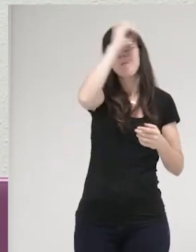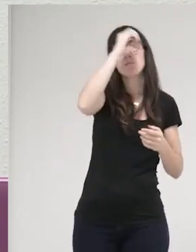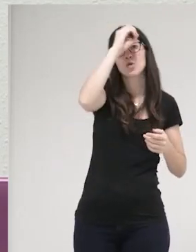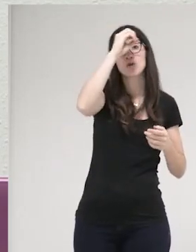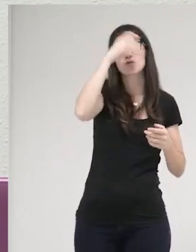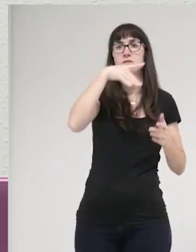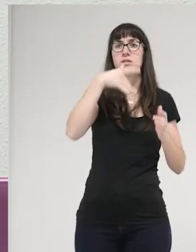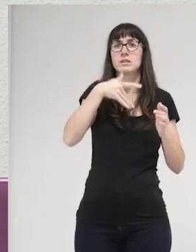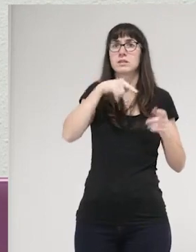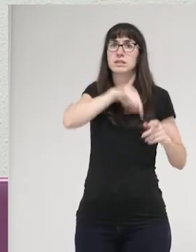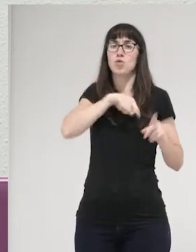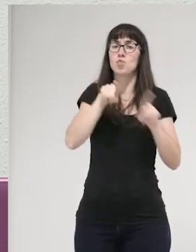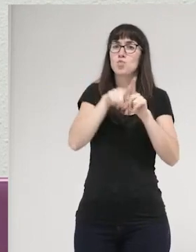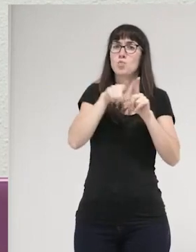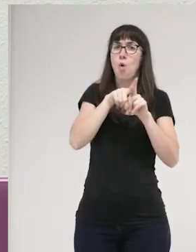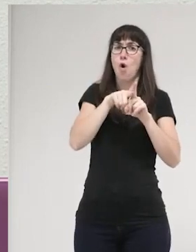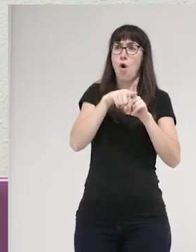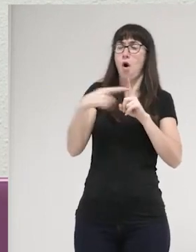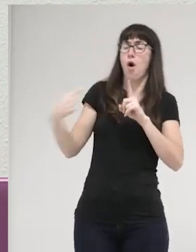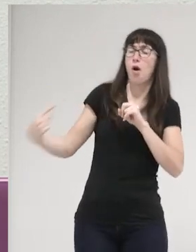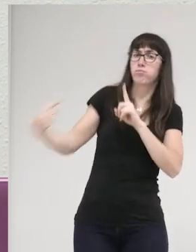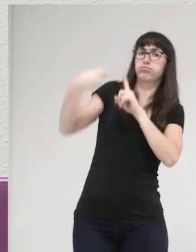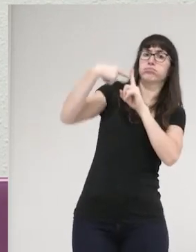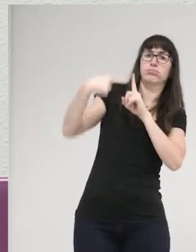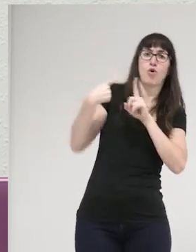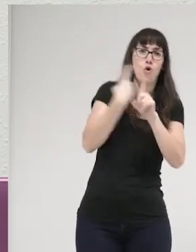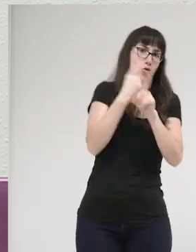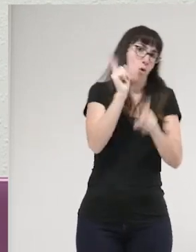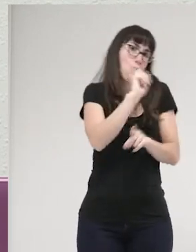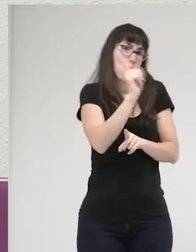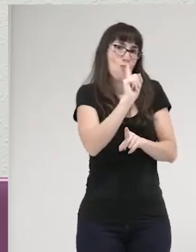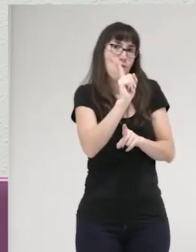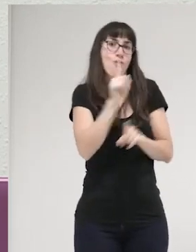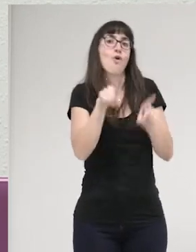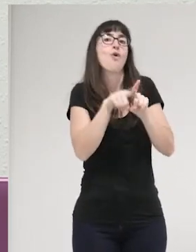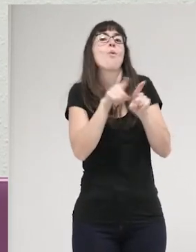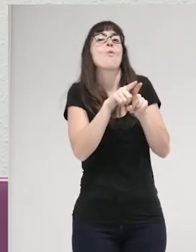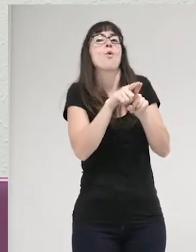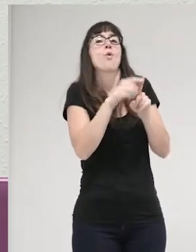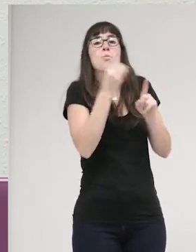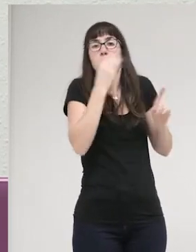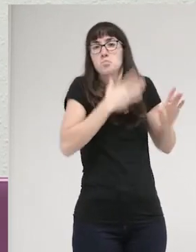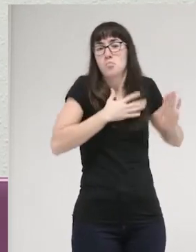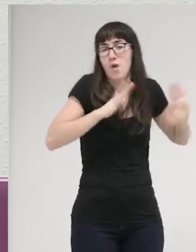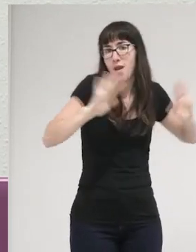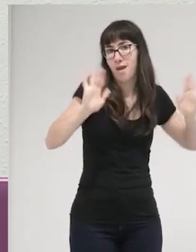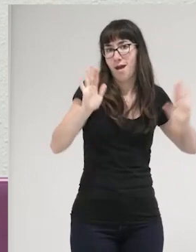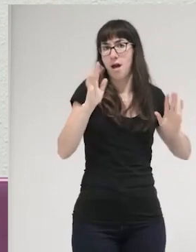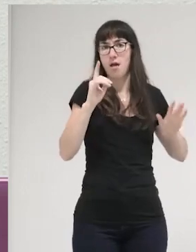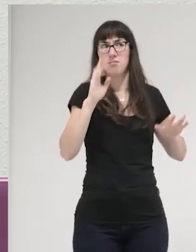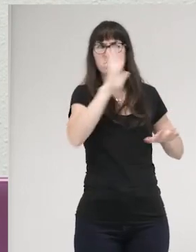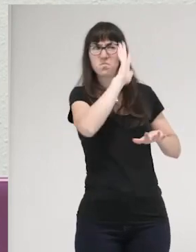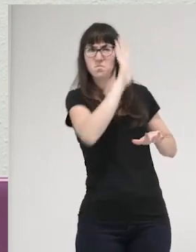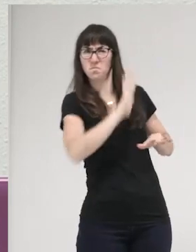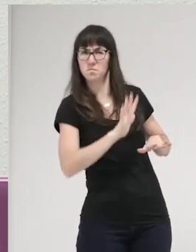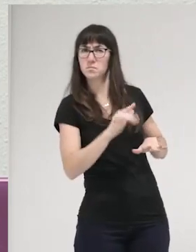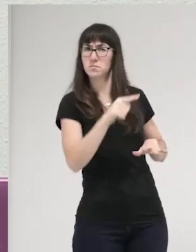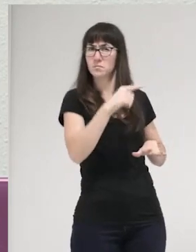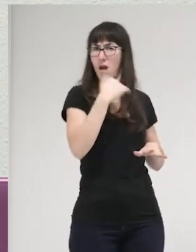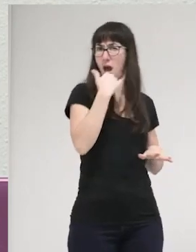y podamos intentar partir de esa buena intención de la otra sin pensar que la otra está bajo alguna sospecha de